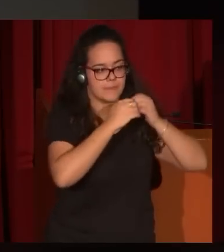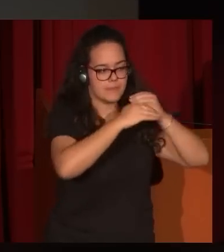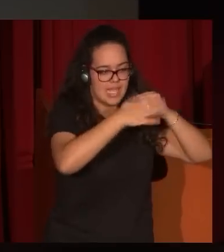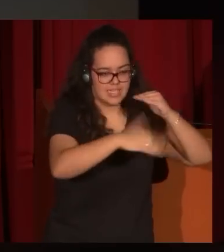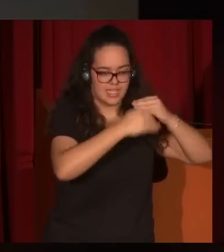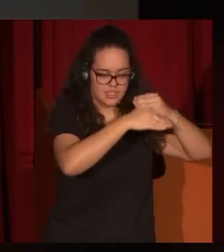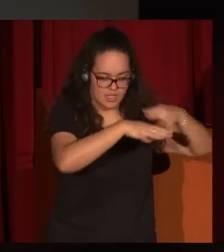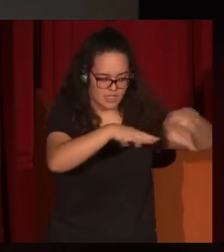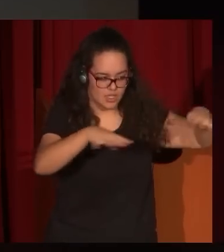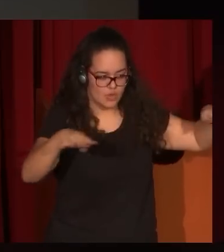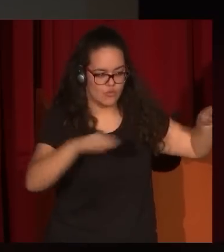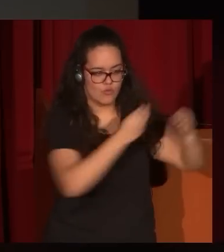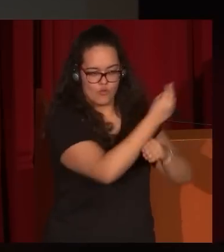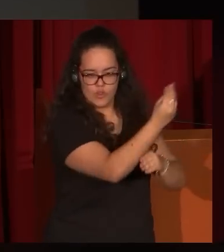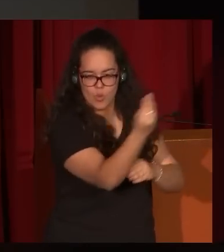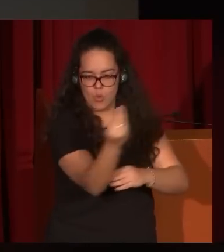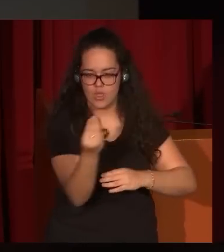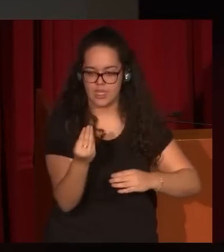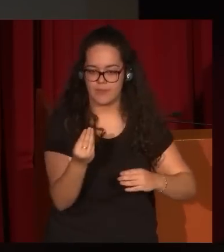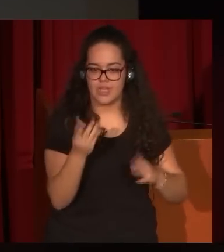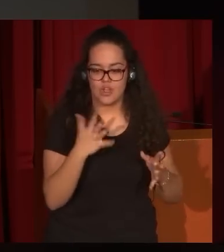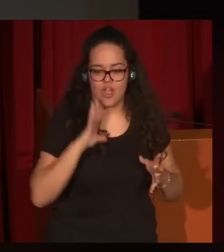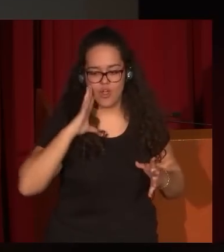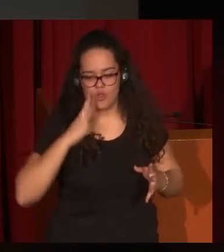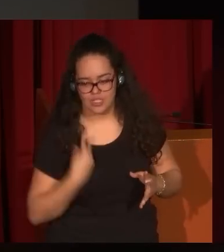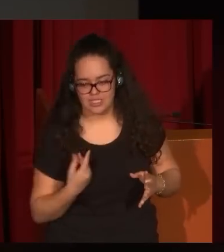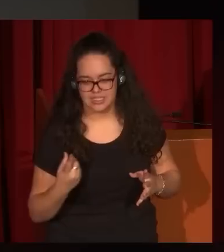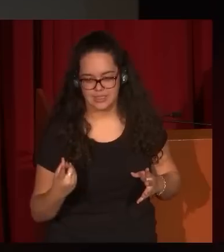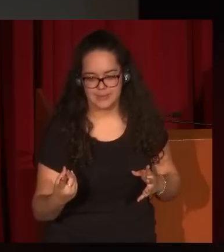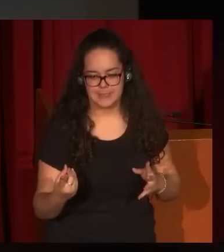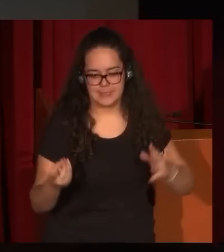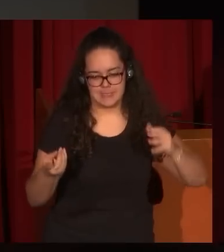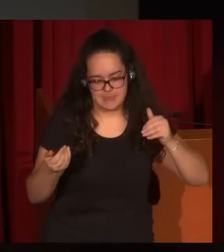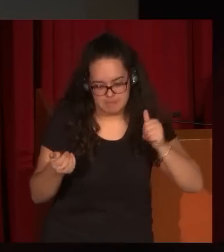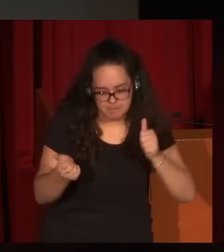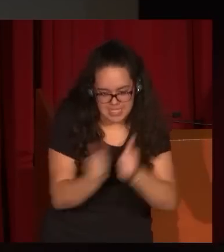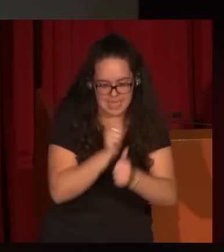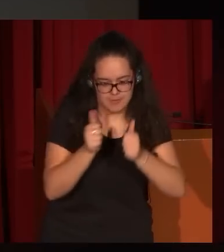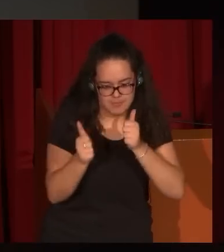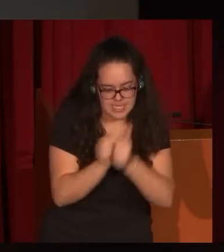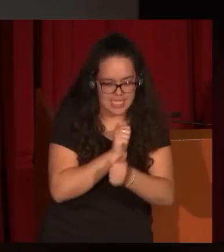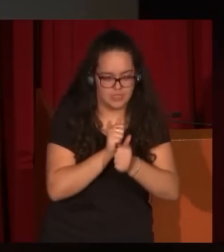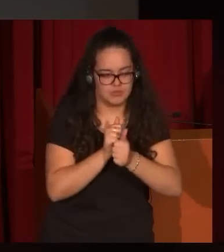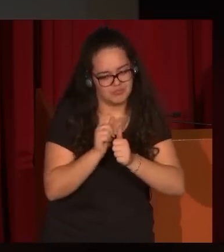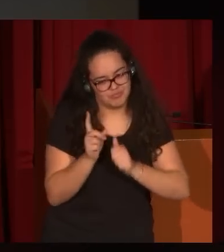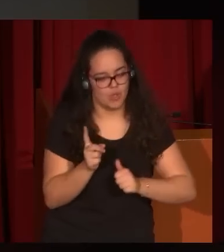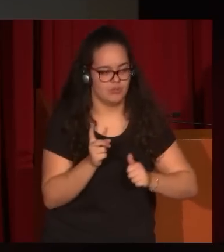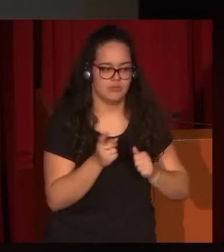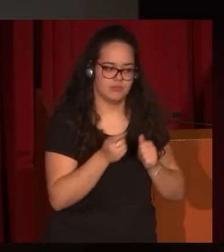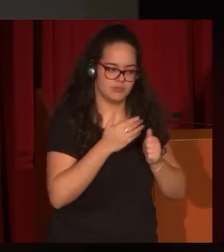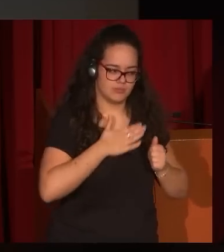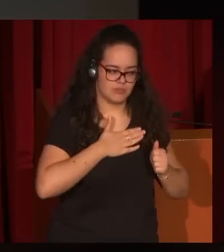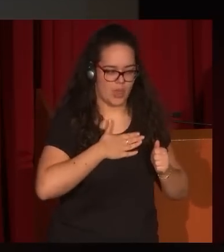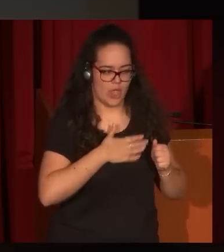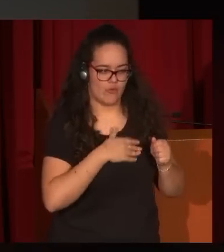figuras. Es un tema goyesco, pero ya no interpretado intentando imitar el lenguaje de Goya. Es un lenguaje propio, pero sí